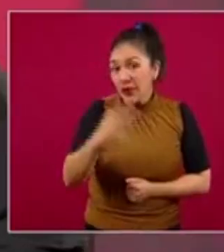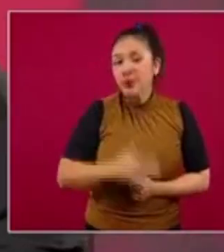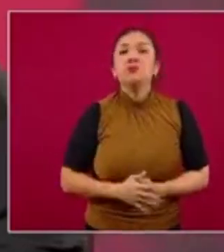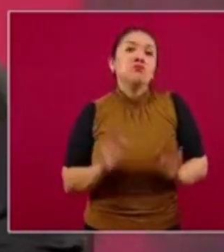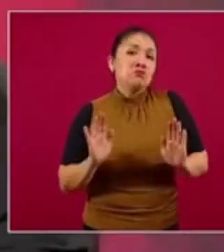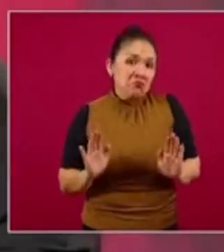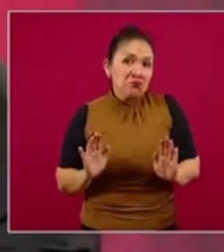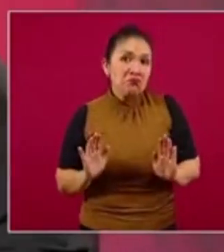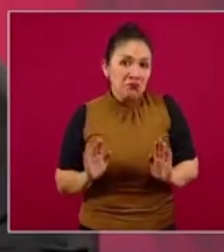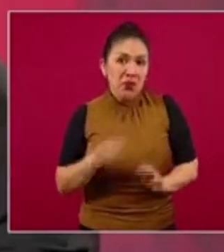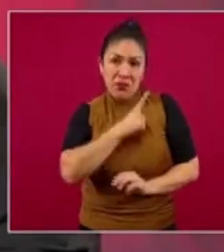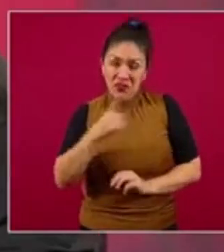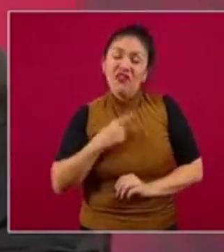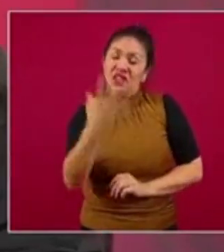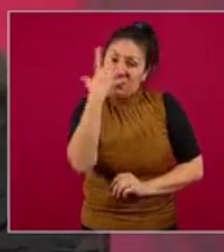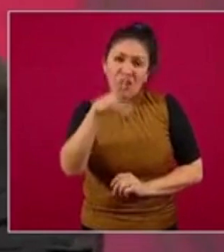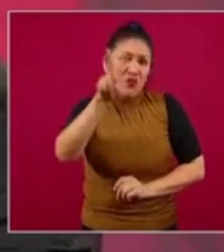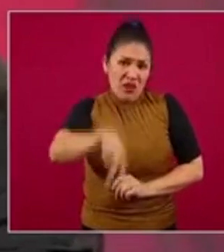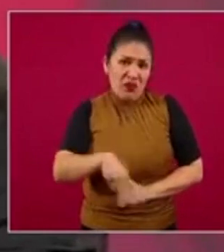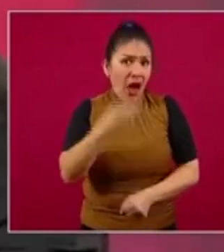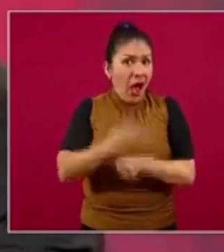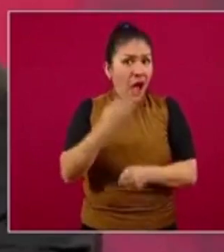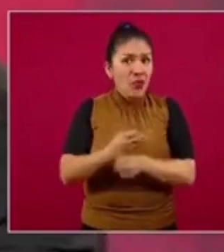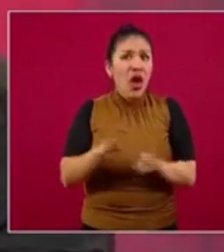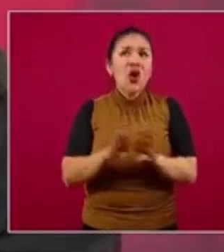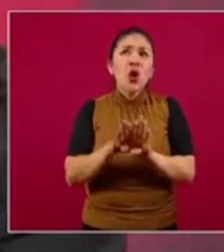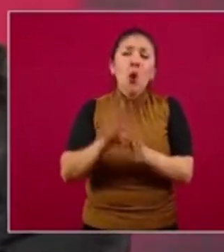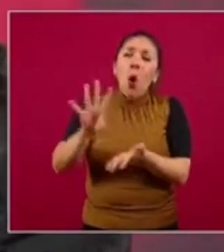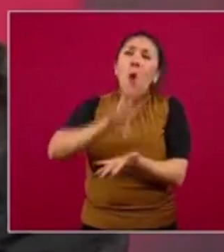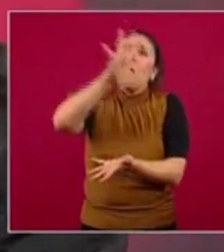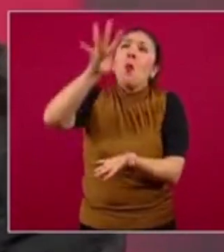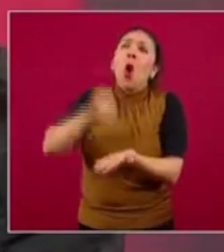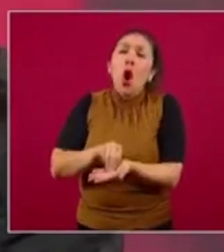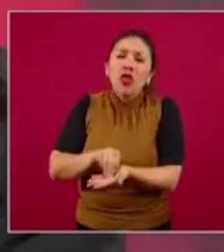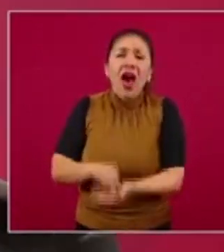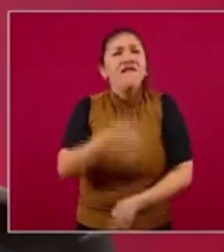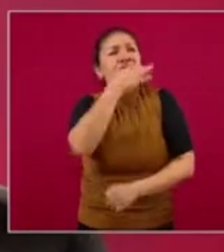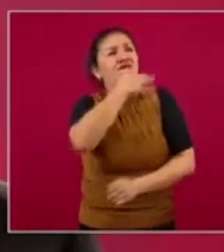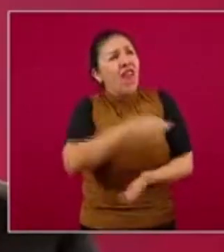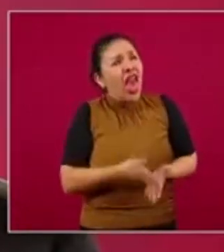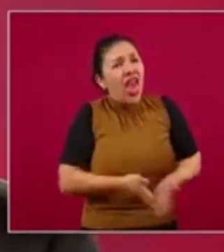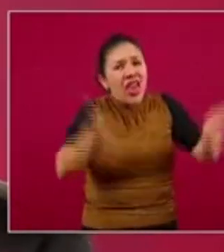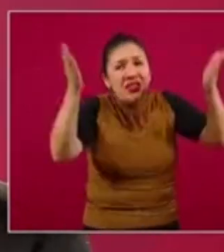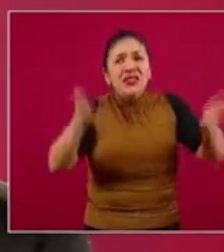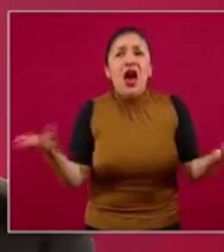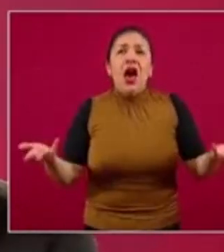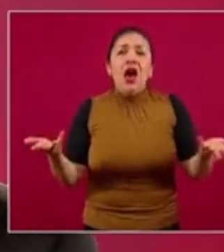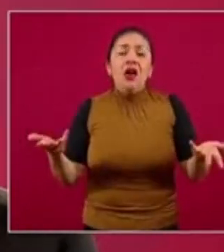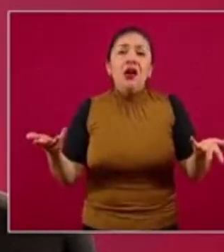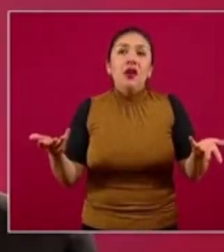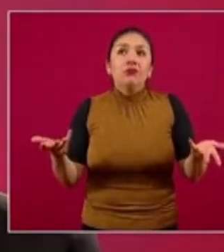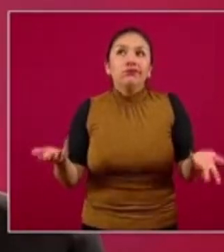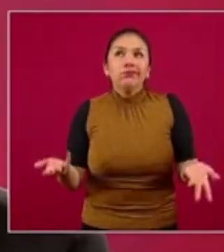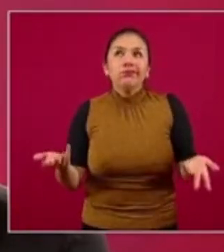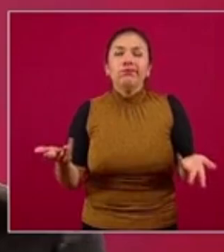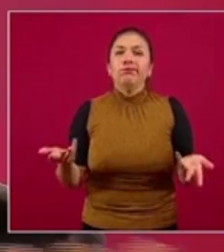Hay que tomárselo en serio, no es momento de hacer bodas, no es momento de hacer festejos, no es momento de